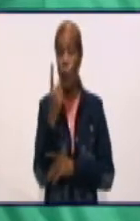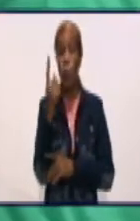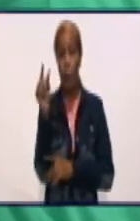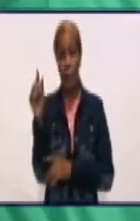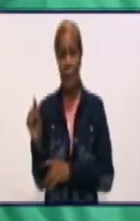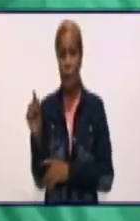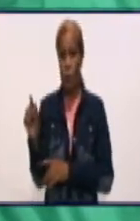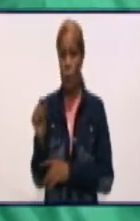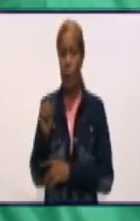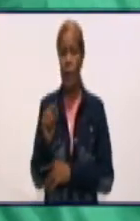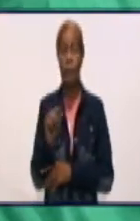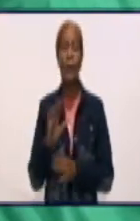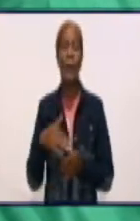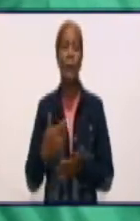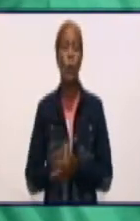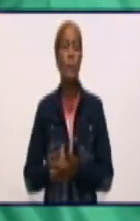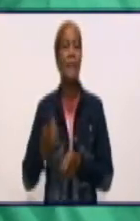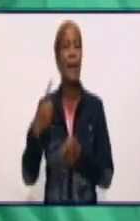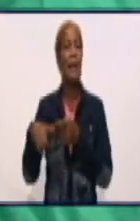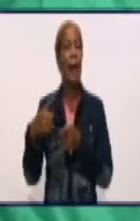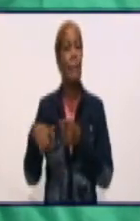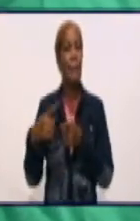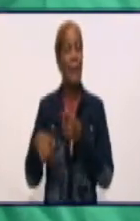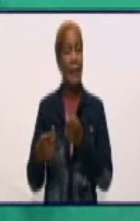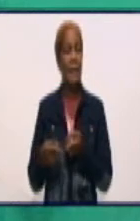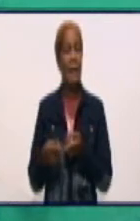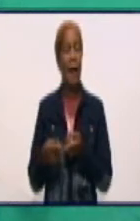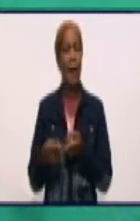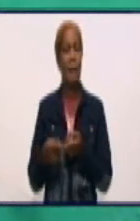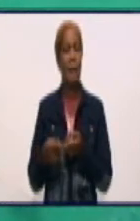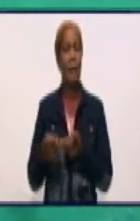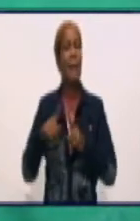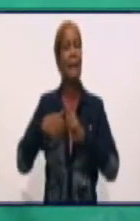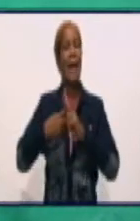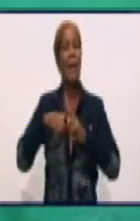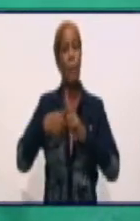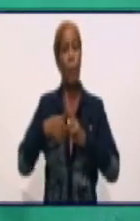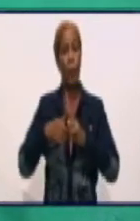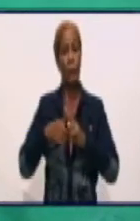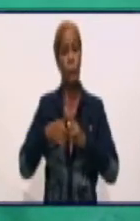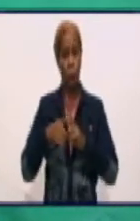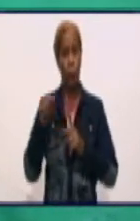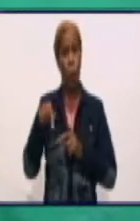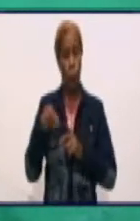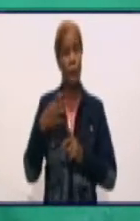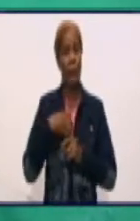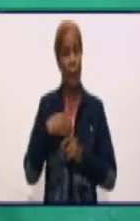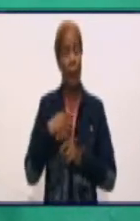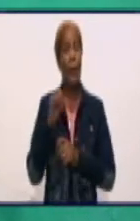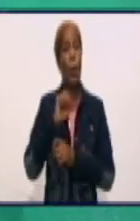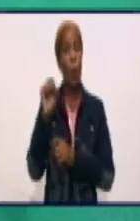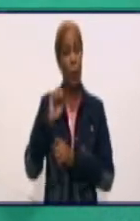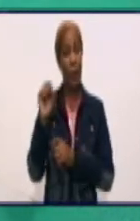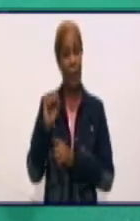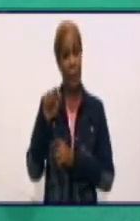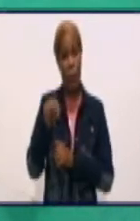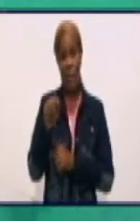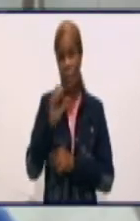Las piezas de repuesto que hoy llevan nuestros ultrasonidos, nuestros equipos de electro, que por demás son equipos ya viejos con una